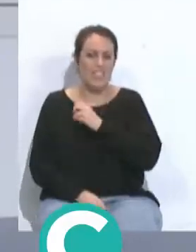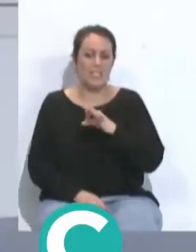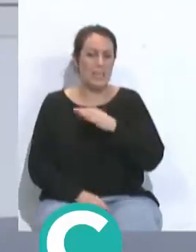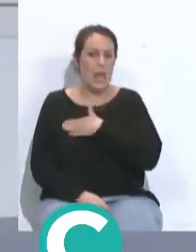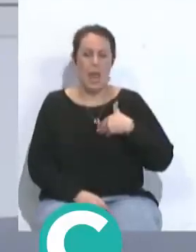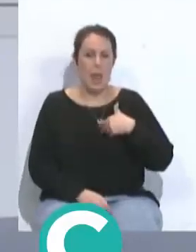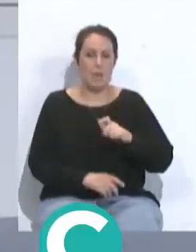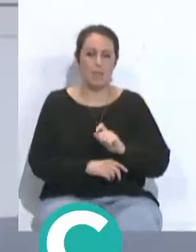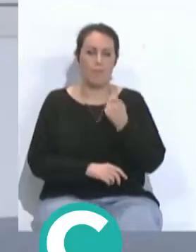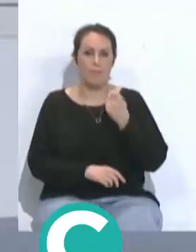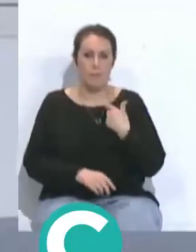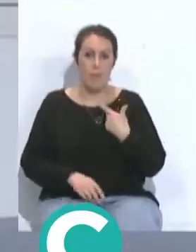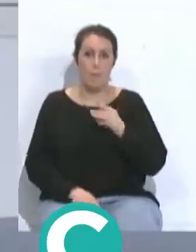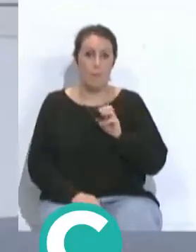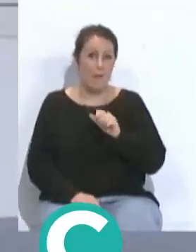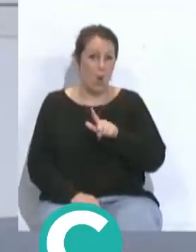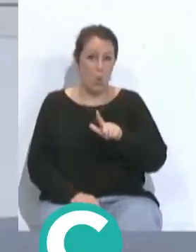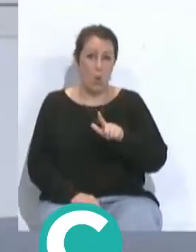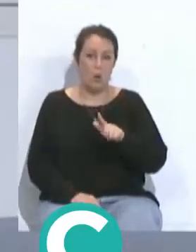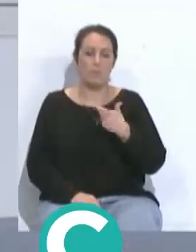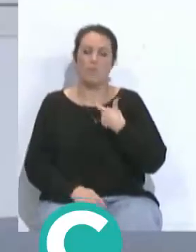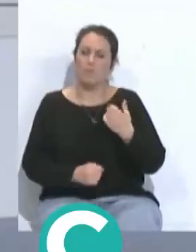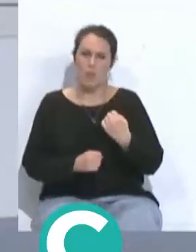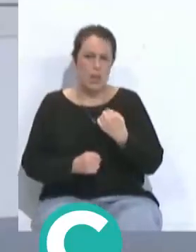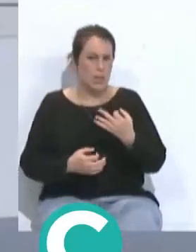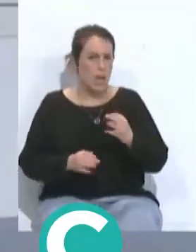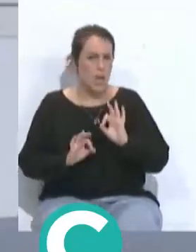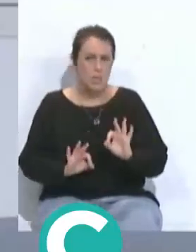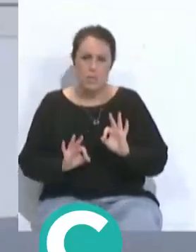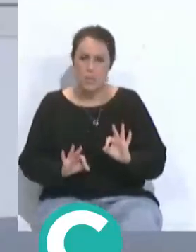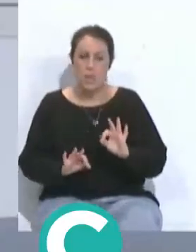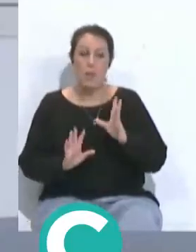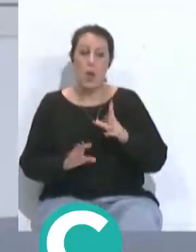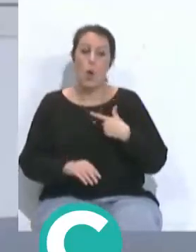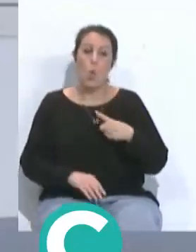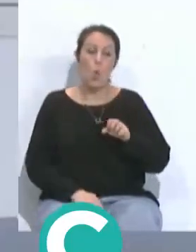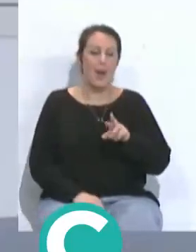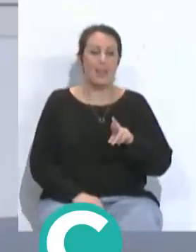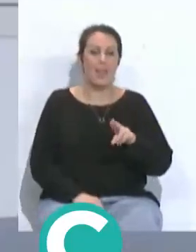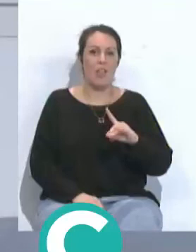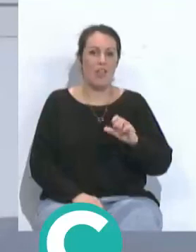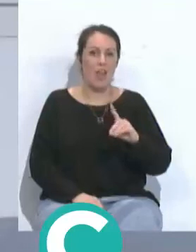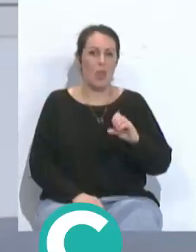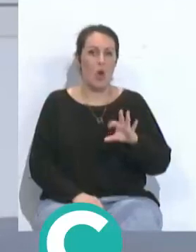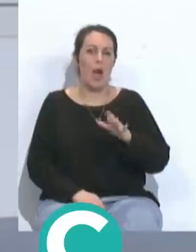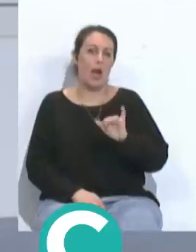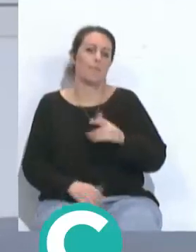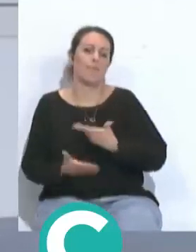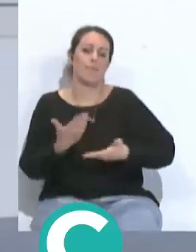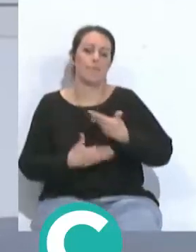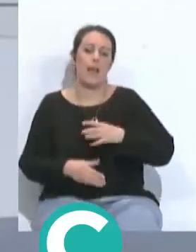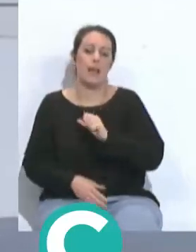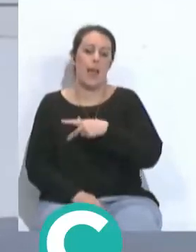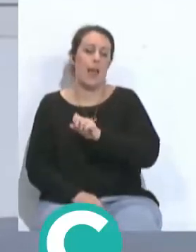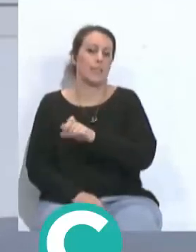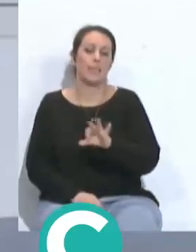ganarla y con Paul es un hombre más de fuerza pero con guardado tiene más asociación con